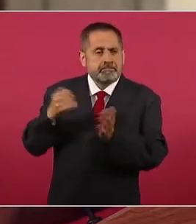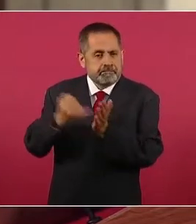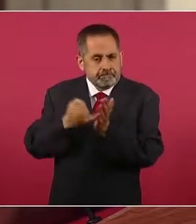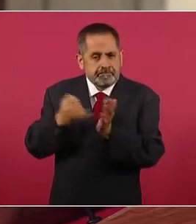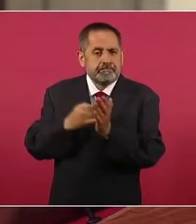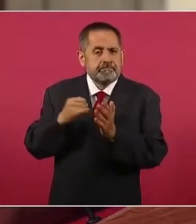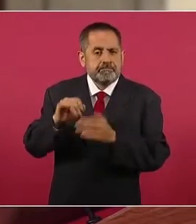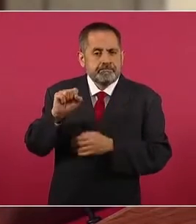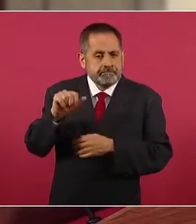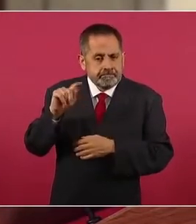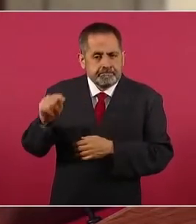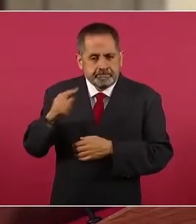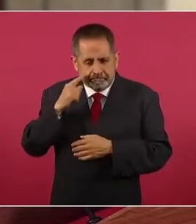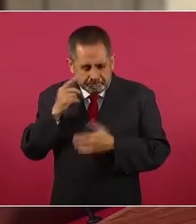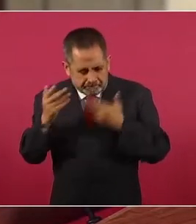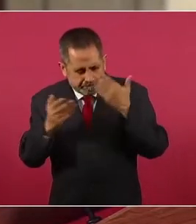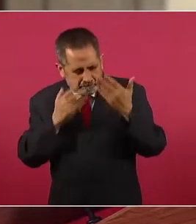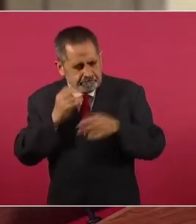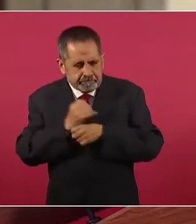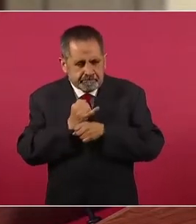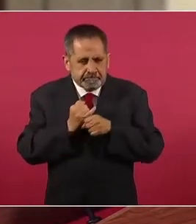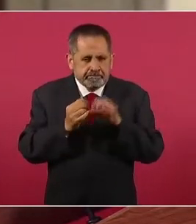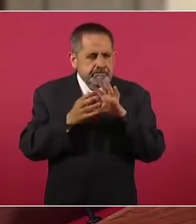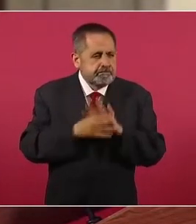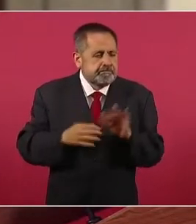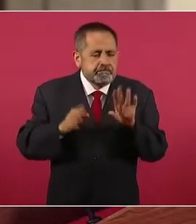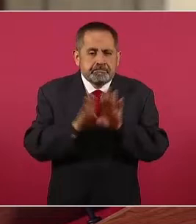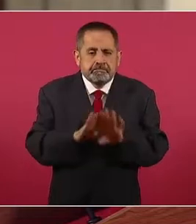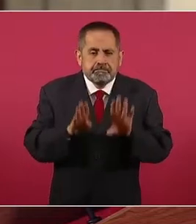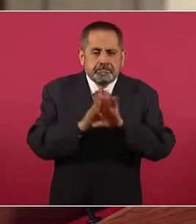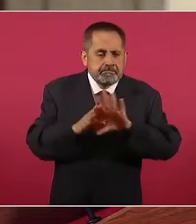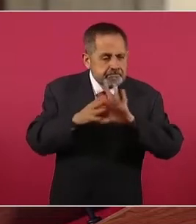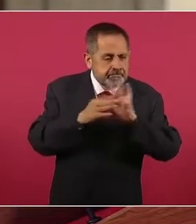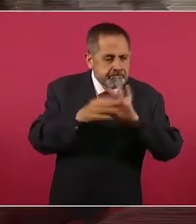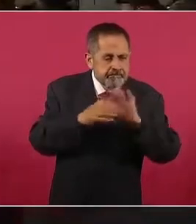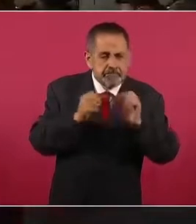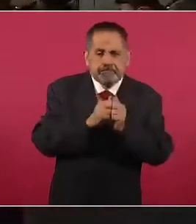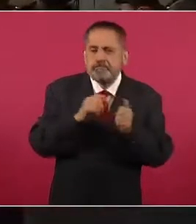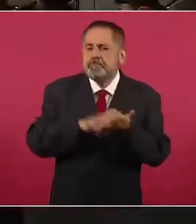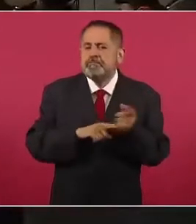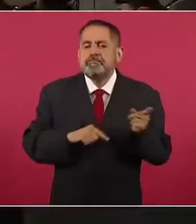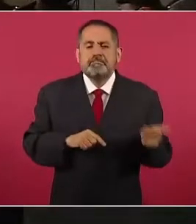patrimoniales se están desahogando a través de las instituciones